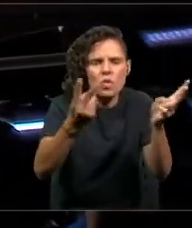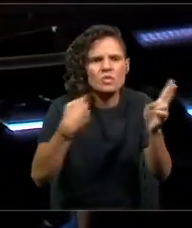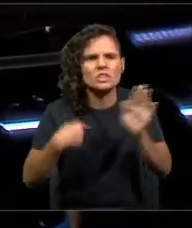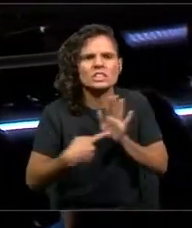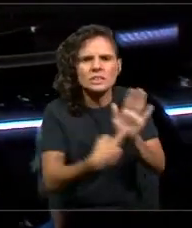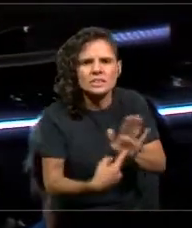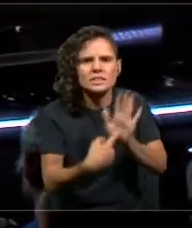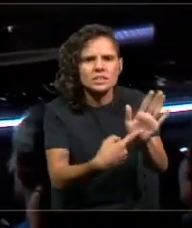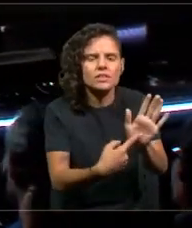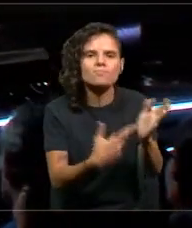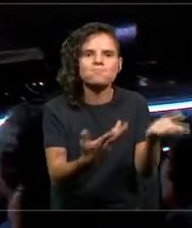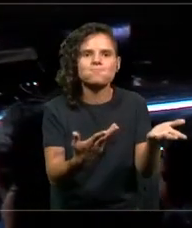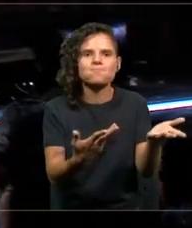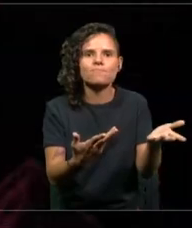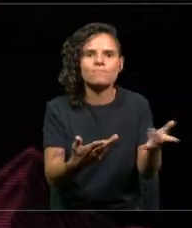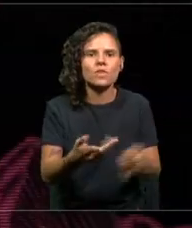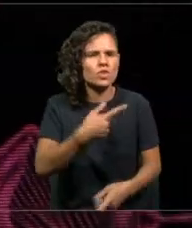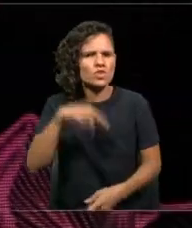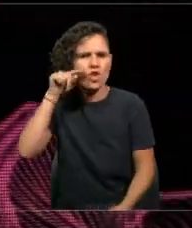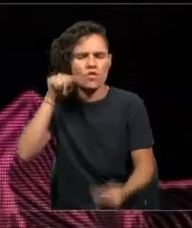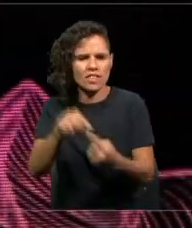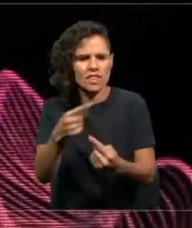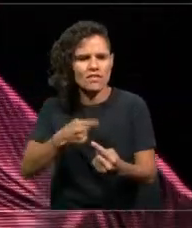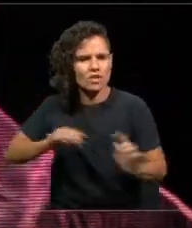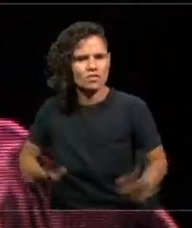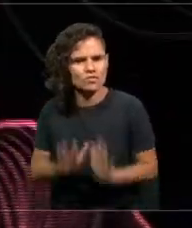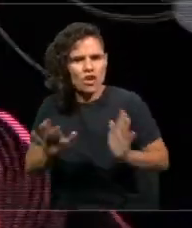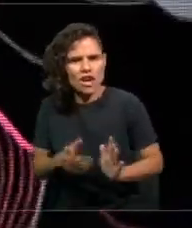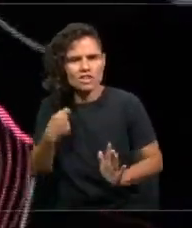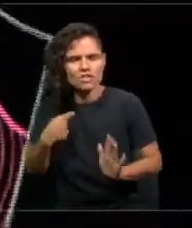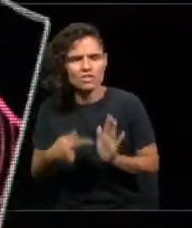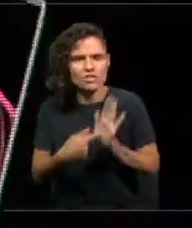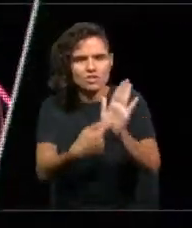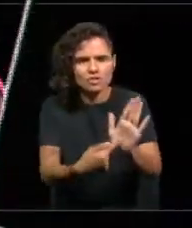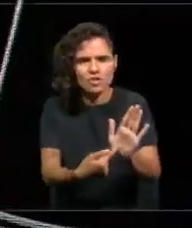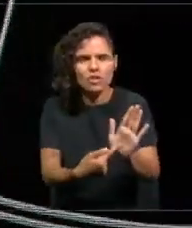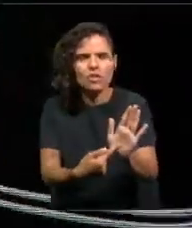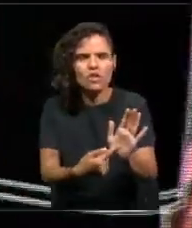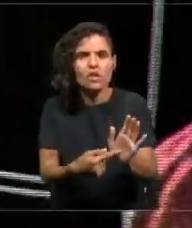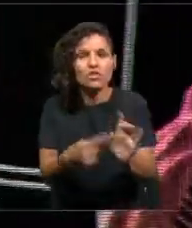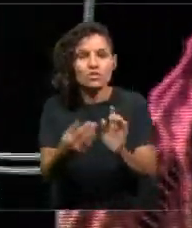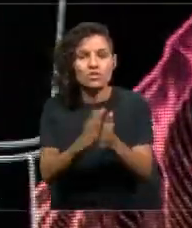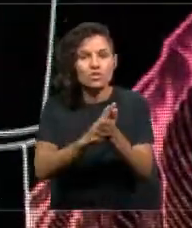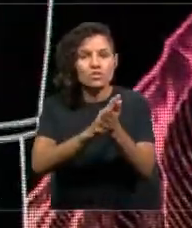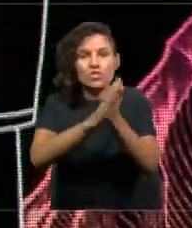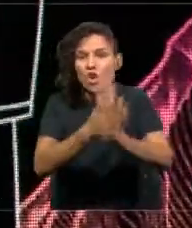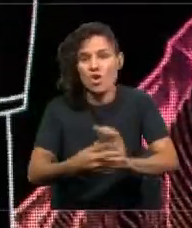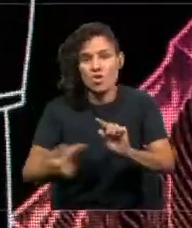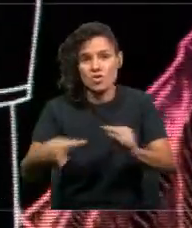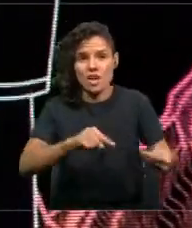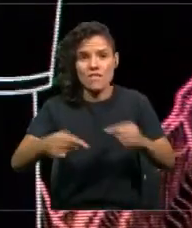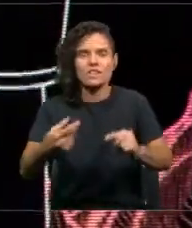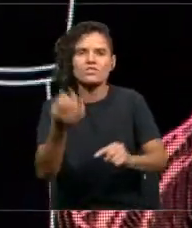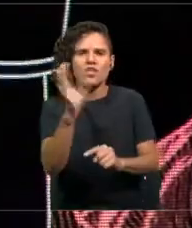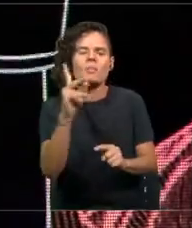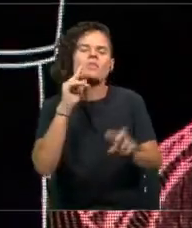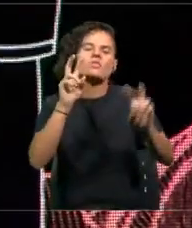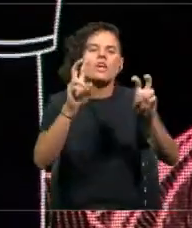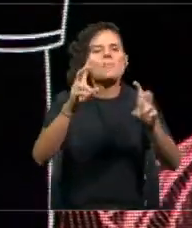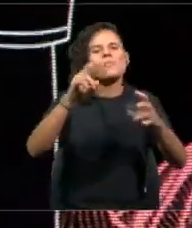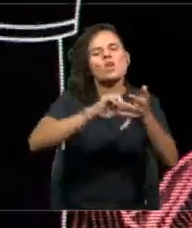nosotros, de poder hacer ese esfuerzo? Que el debate no quedara radicado solo en un problema corporativo,